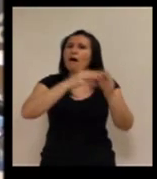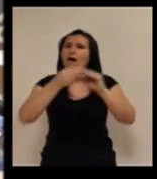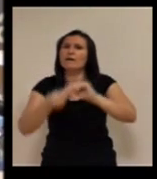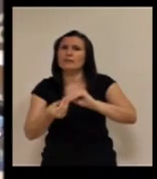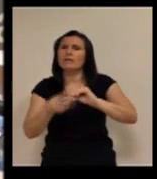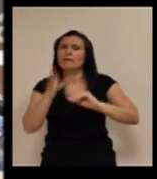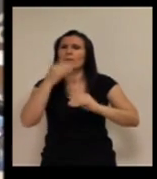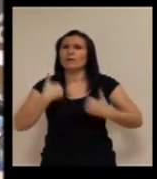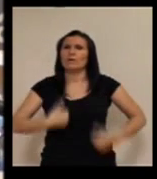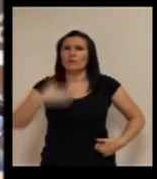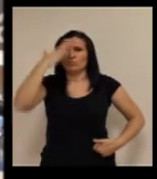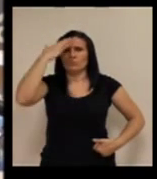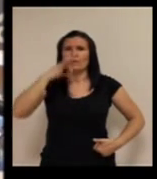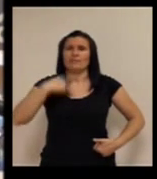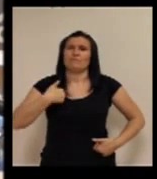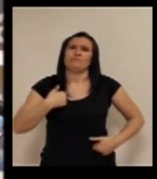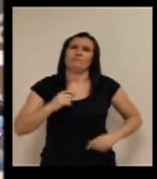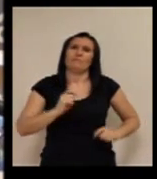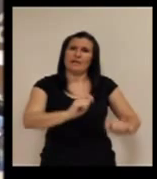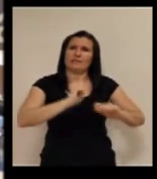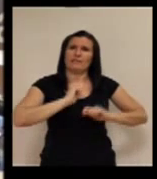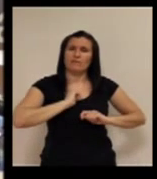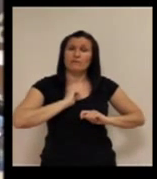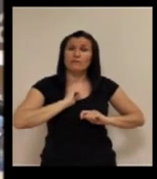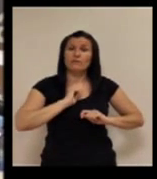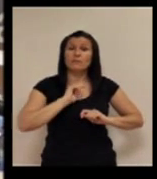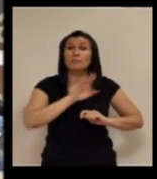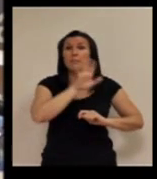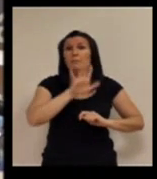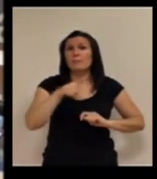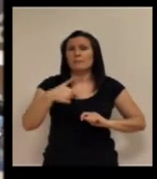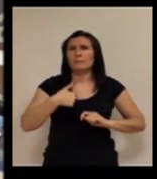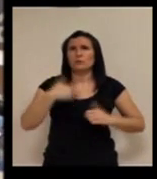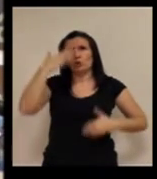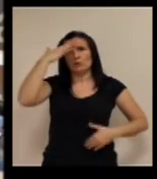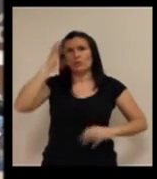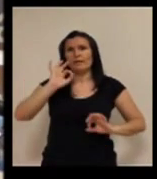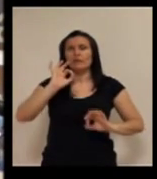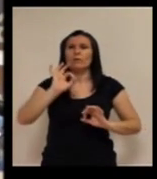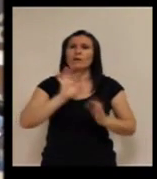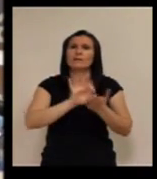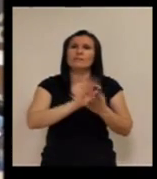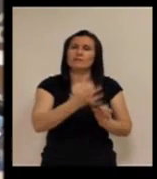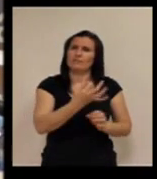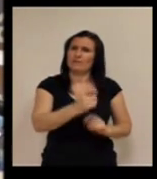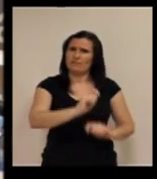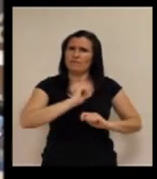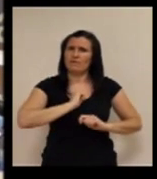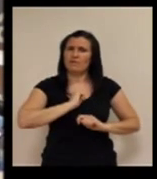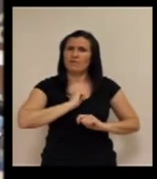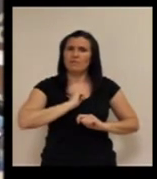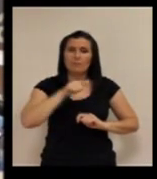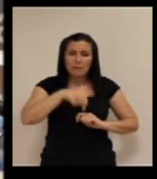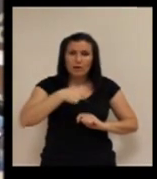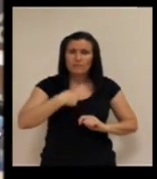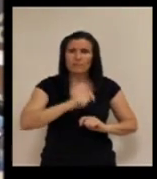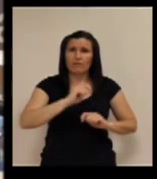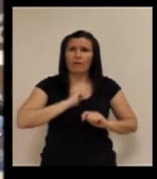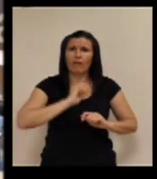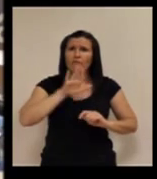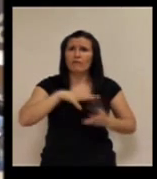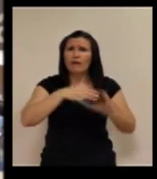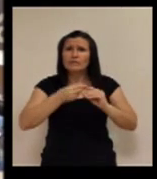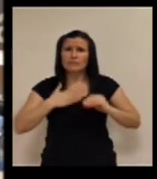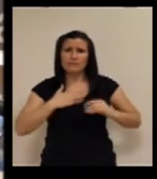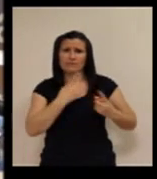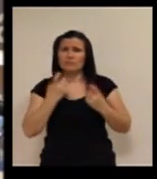bueno, quizá es algo contradictorio, ¿no? Que una persona sea titular de una prestación la cual no está adaptada a